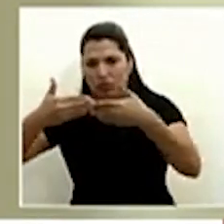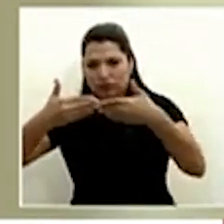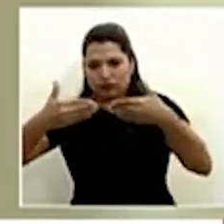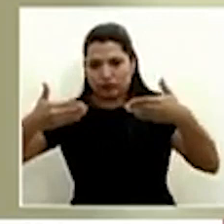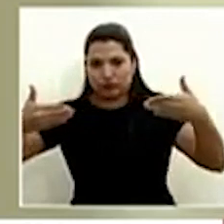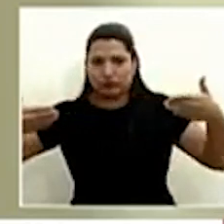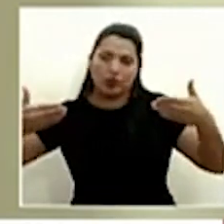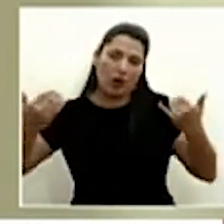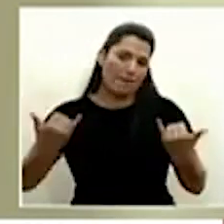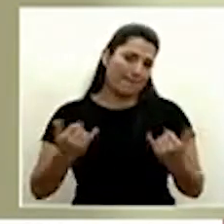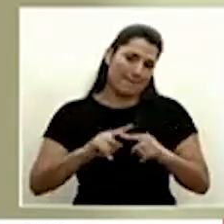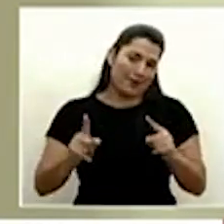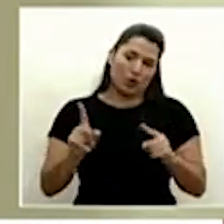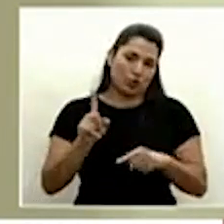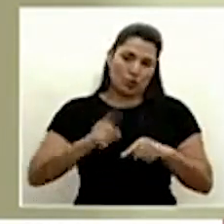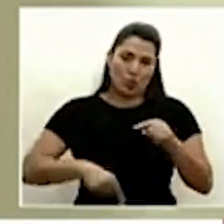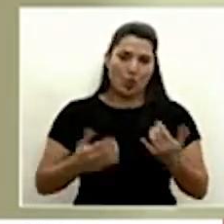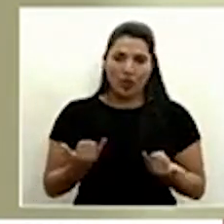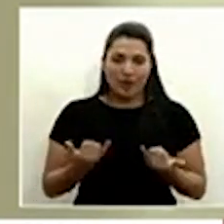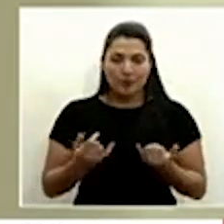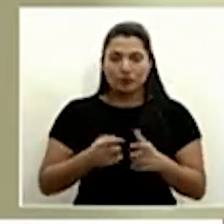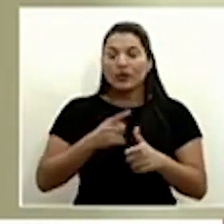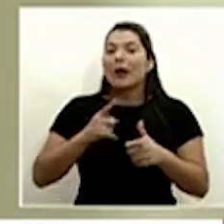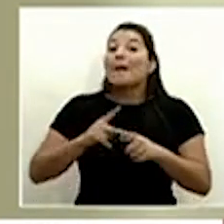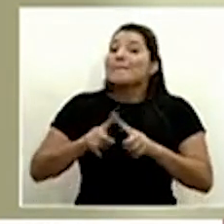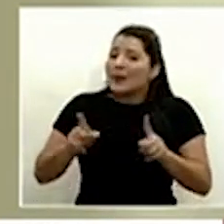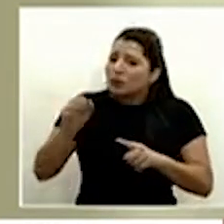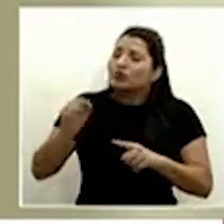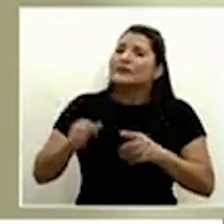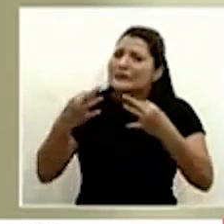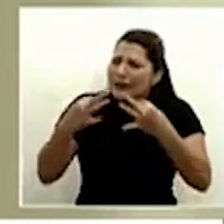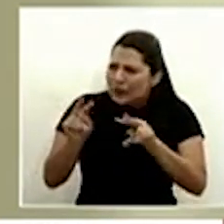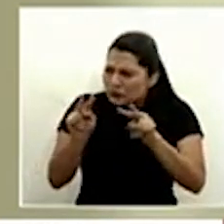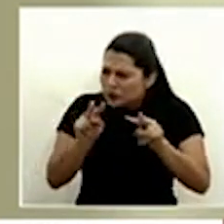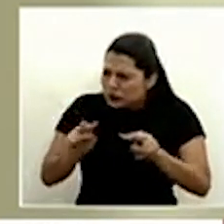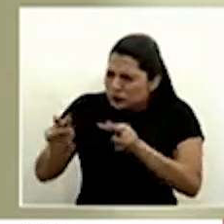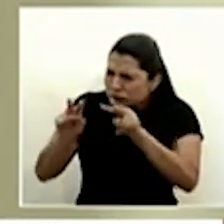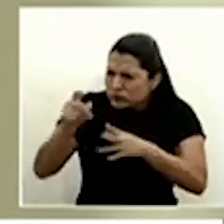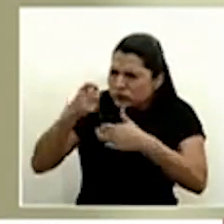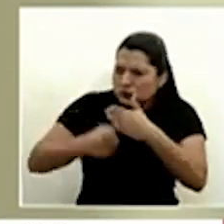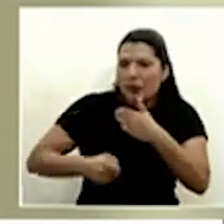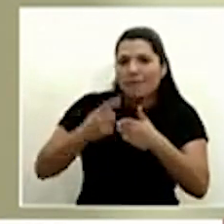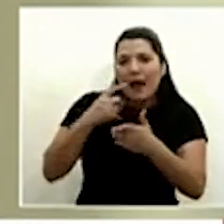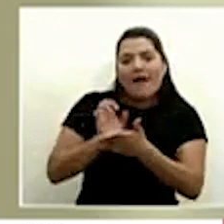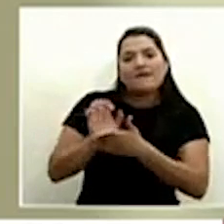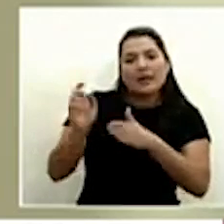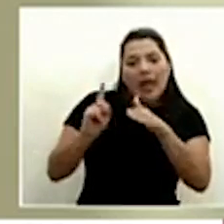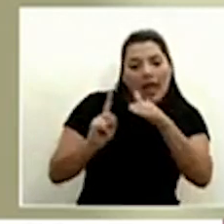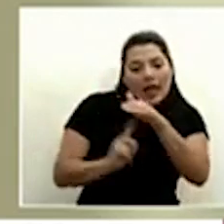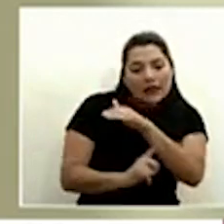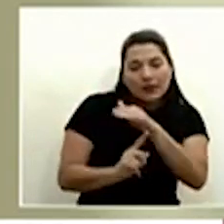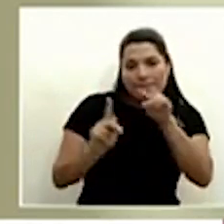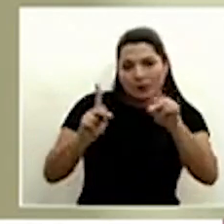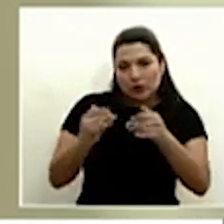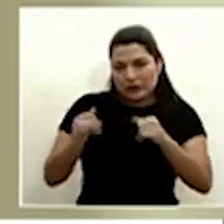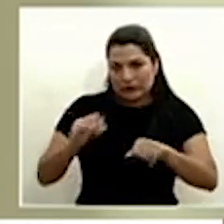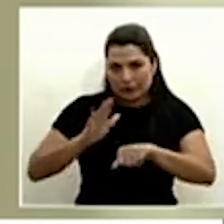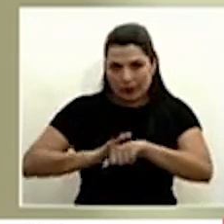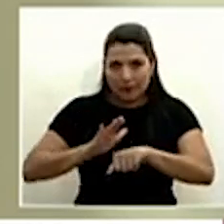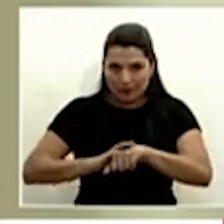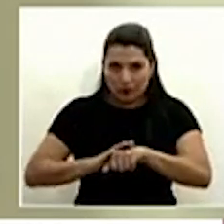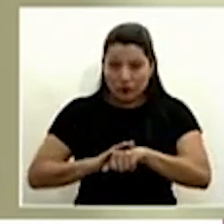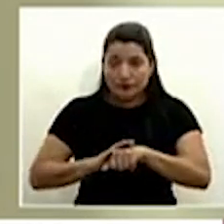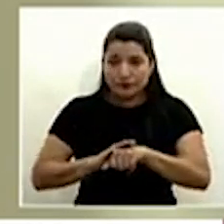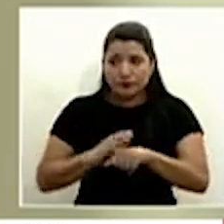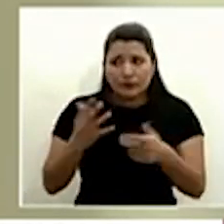este momento y en estas circunstancias. Lo cierto es que se hace un esfuerzo importante, detectamos personas ingresando, han ingresado personas y